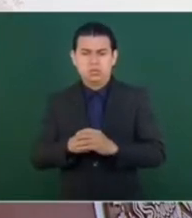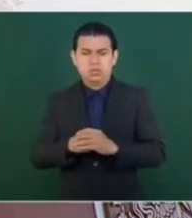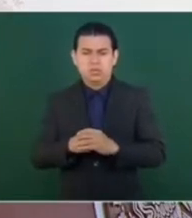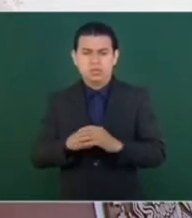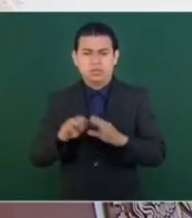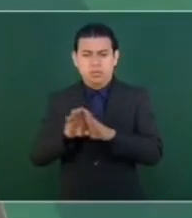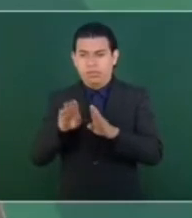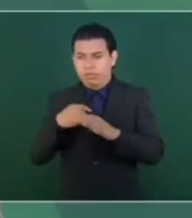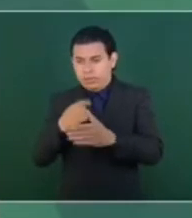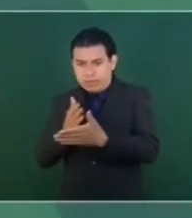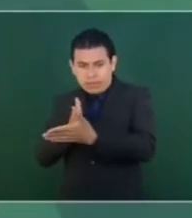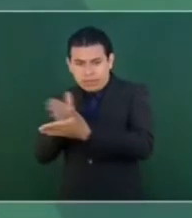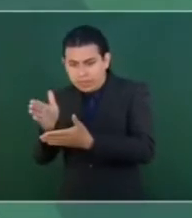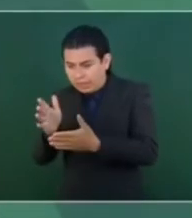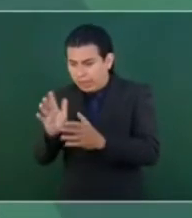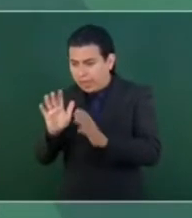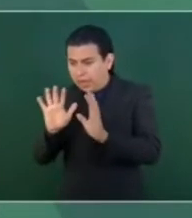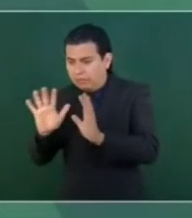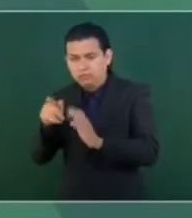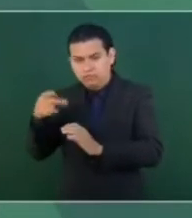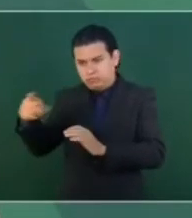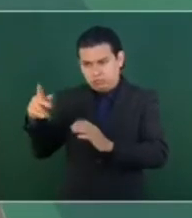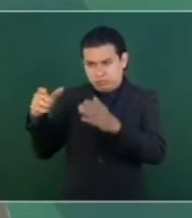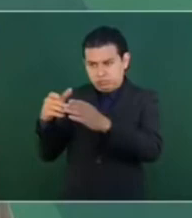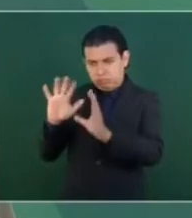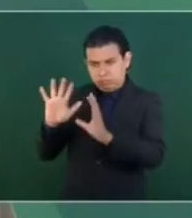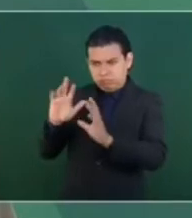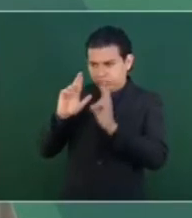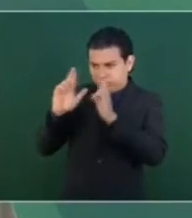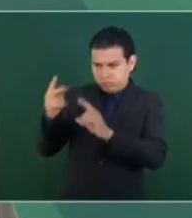de que se había dado un golpe de Estado en México.